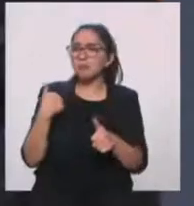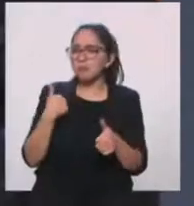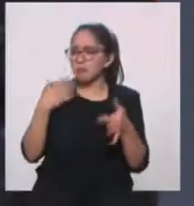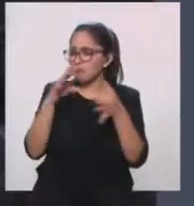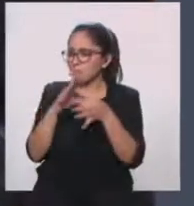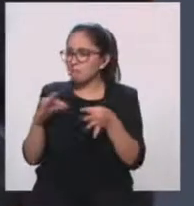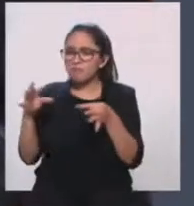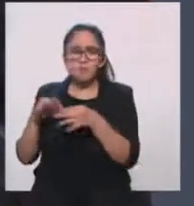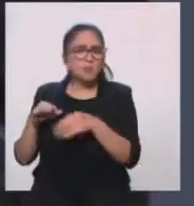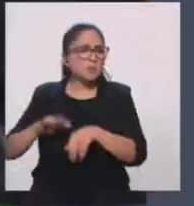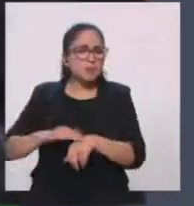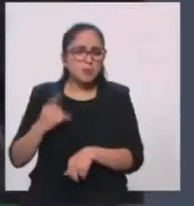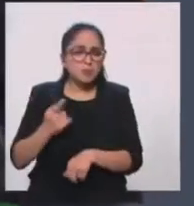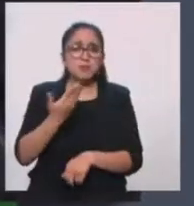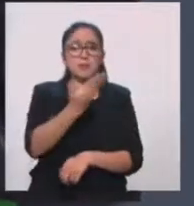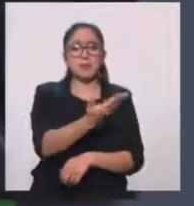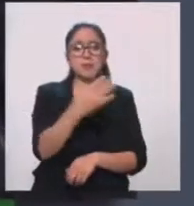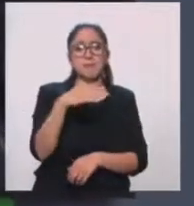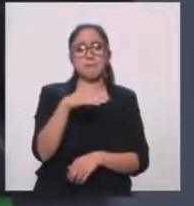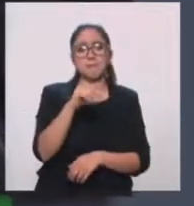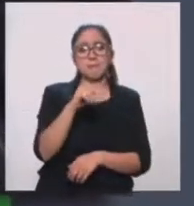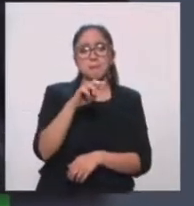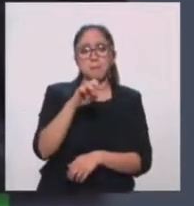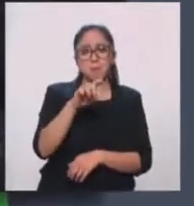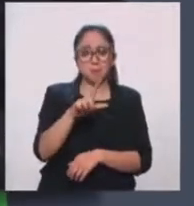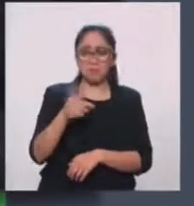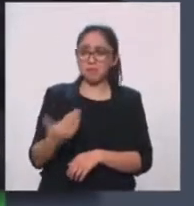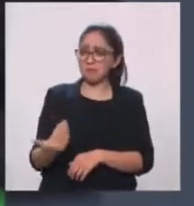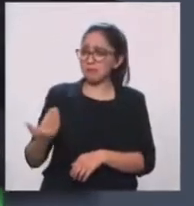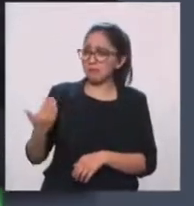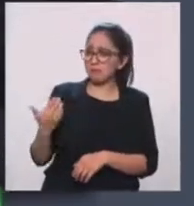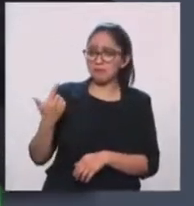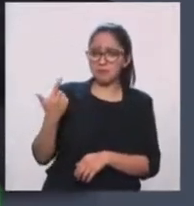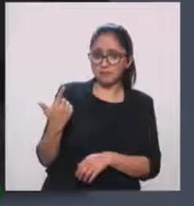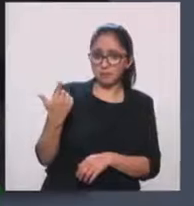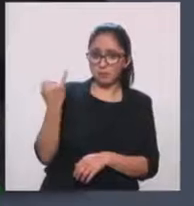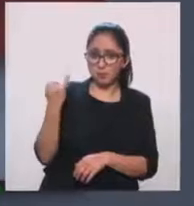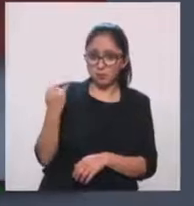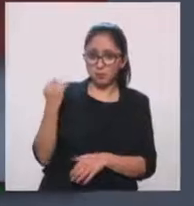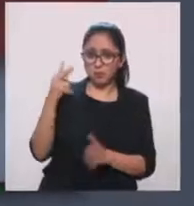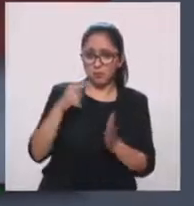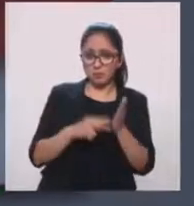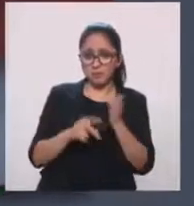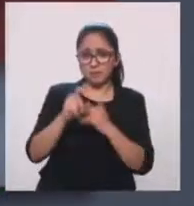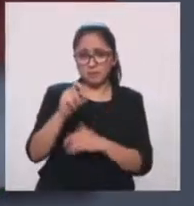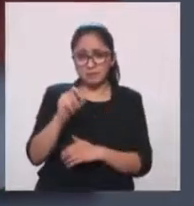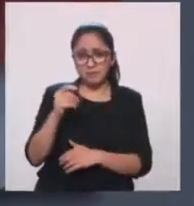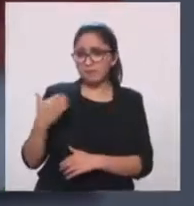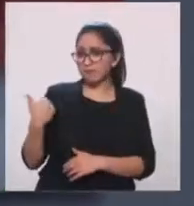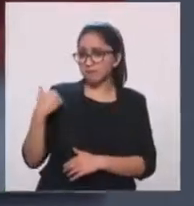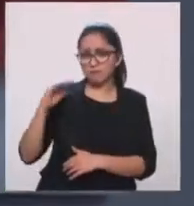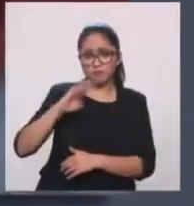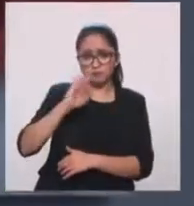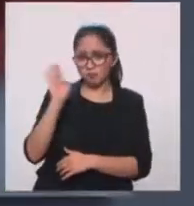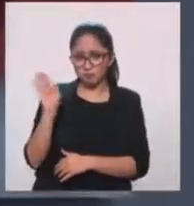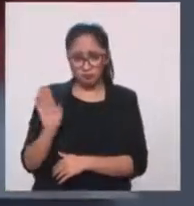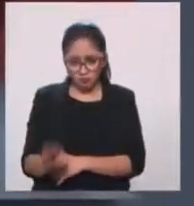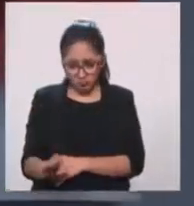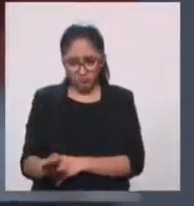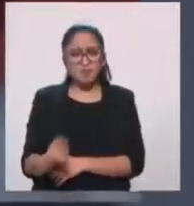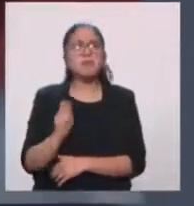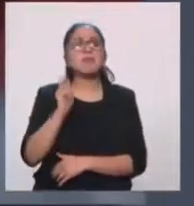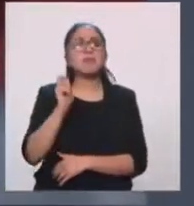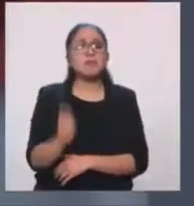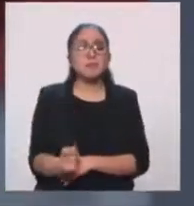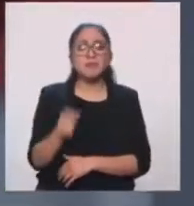pues él, sabemos que Manuel Felguerés, lamentablemente, murió el 7 de junio del 2020. De hecho, fue, este,